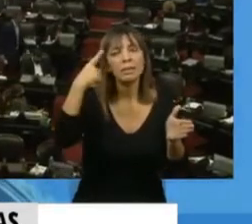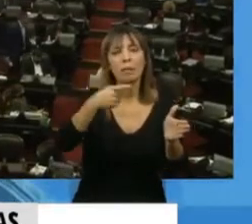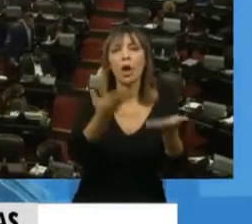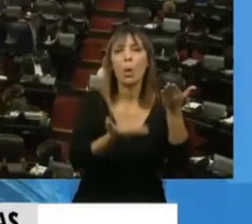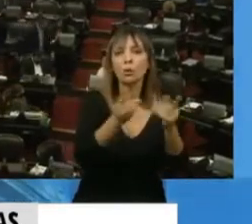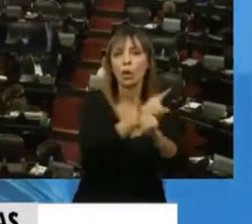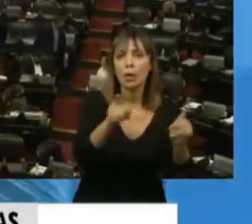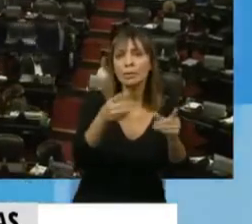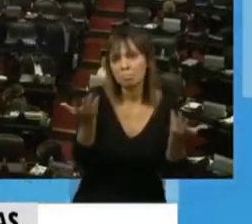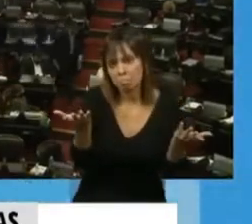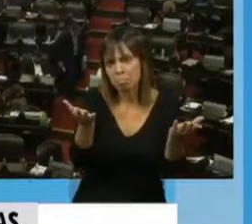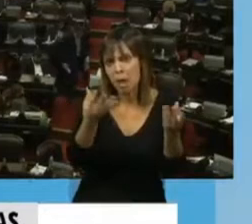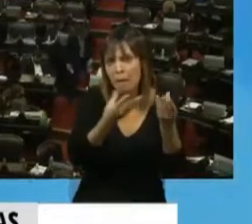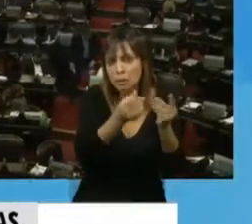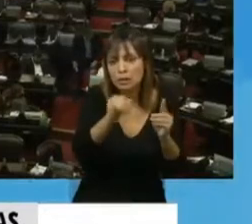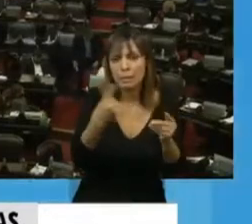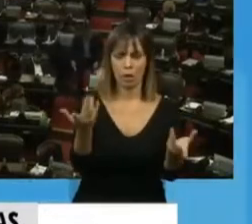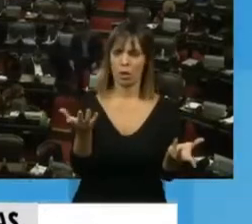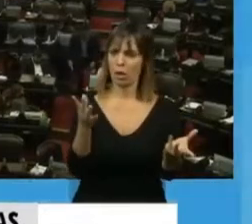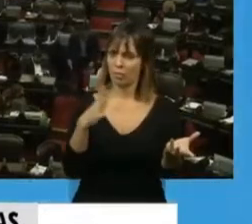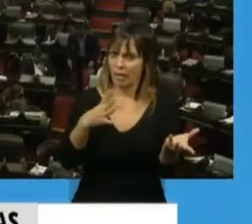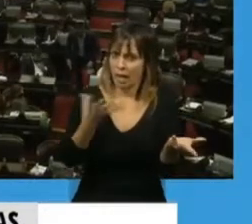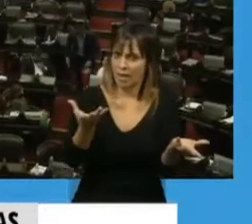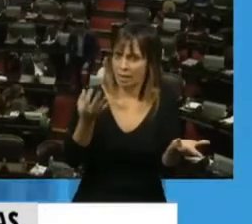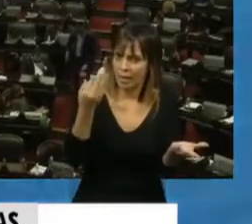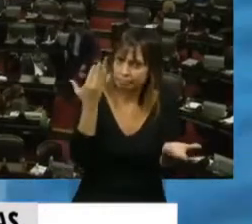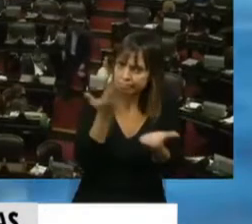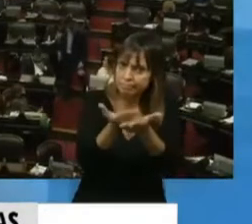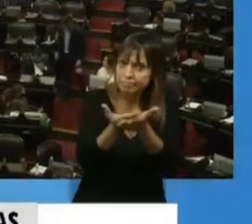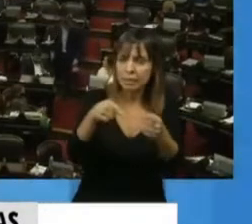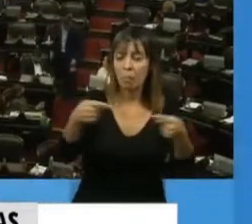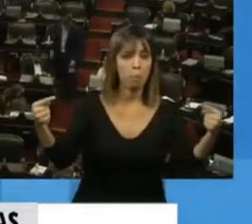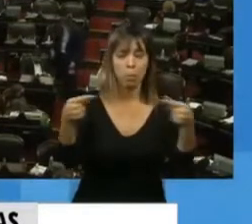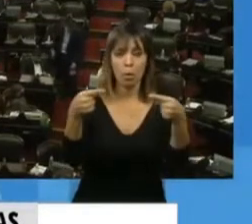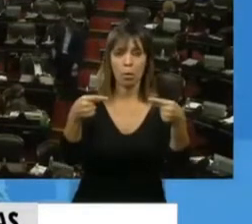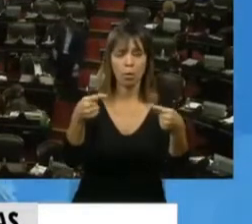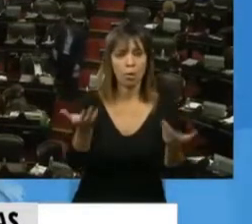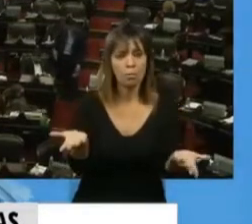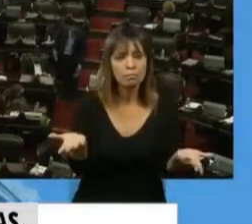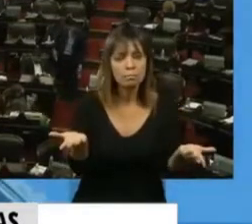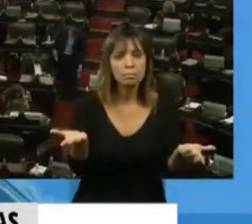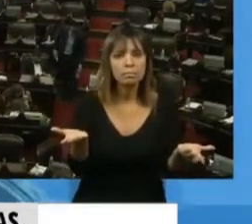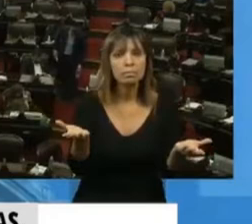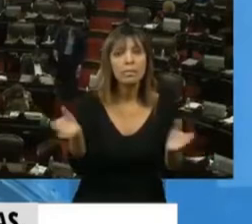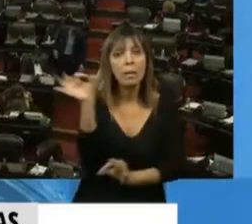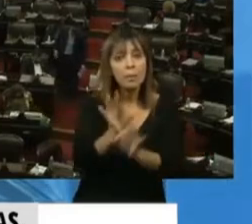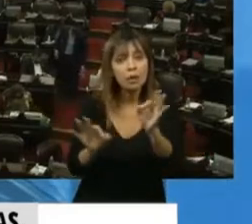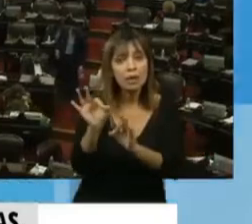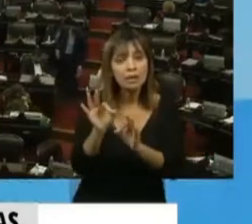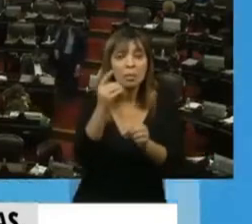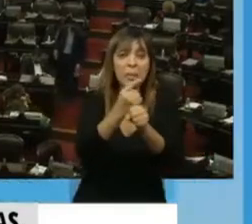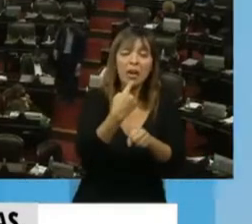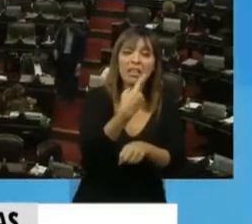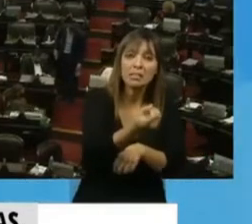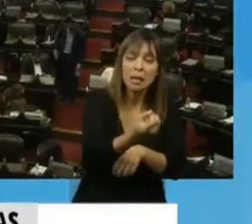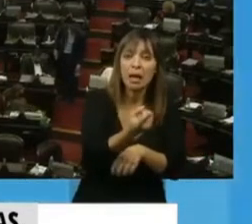a acompañar. Pero no podemos dejar de poner de relieve esta contradicción y esta impostura. En el proyecto, en primer lugar,